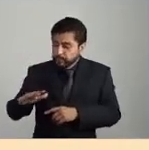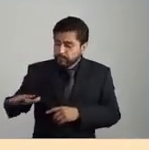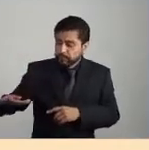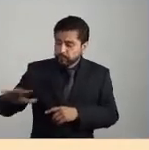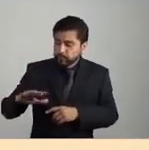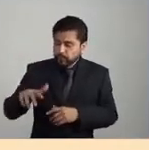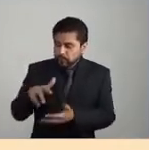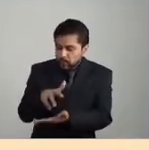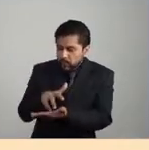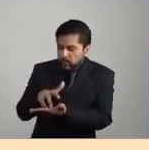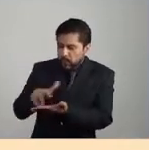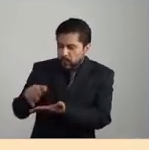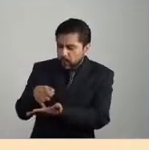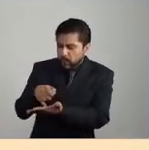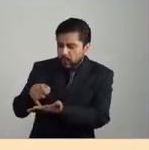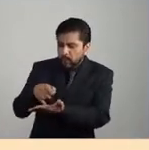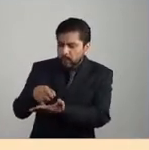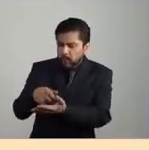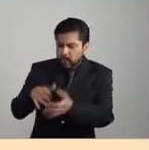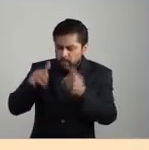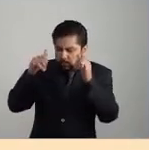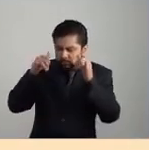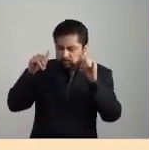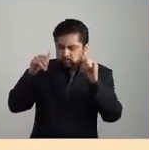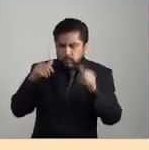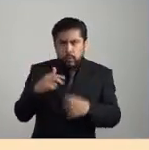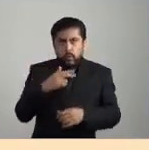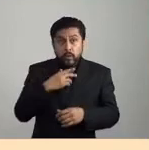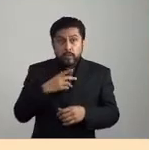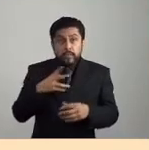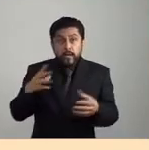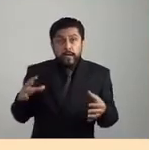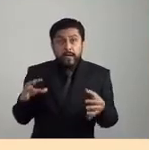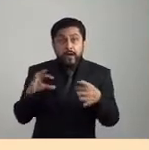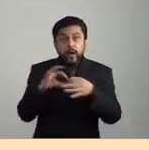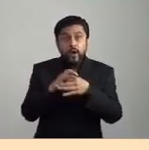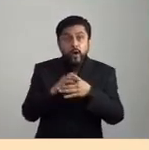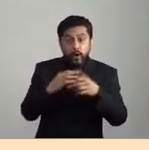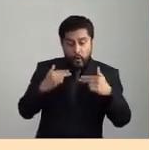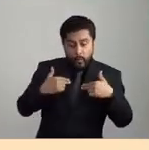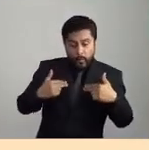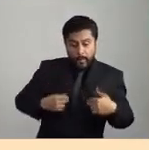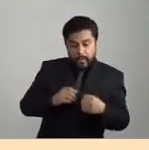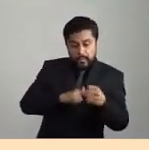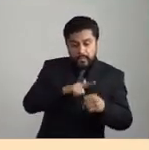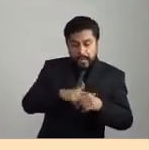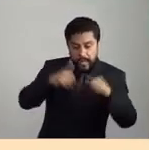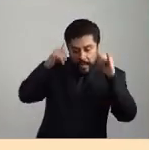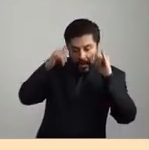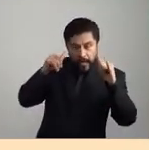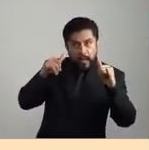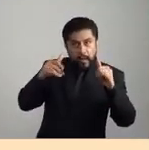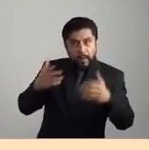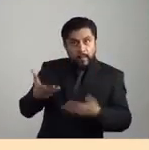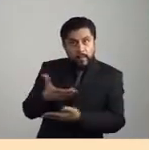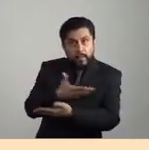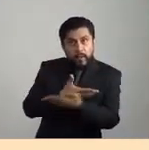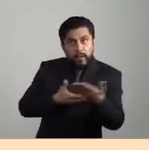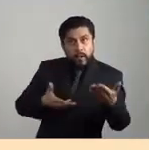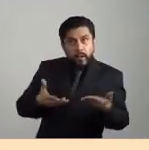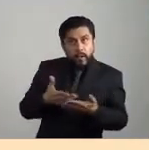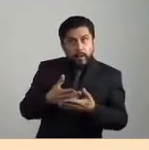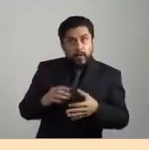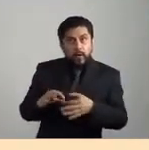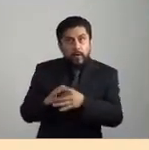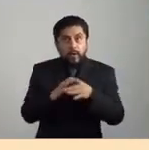y ganadero nuevo en el cual hombres y humanos y otras especies empezaron a convivir juntas generó